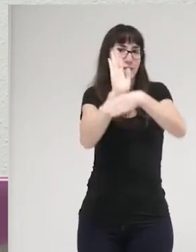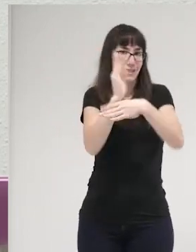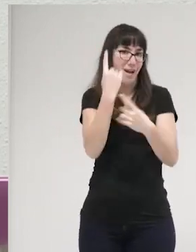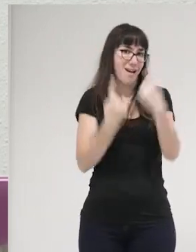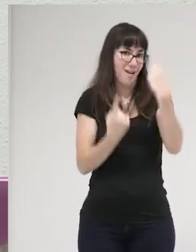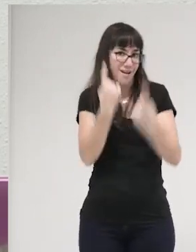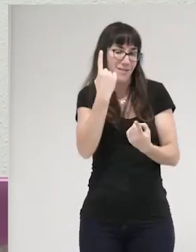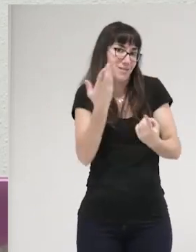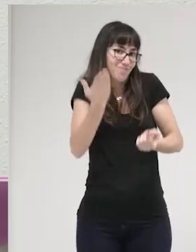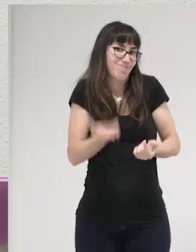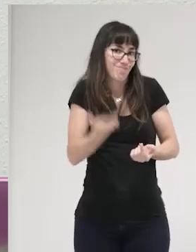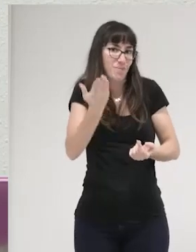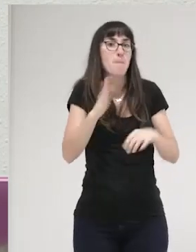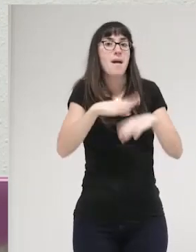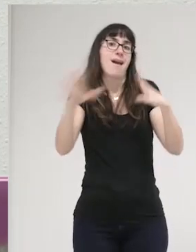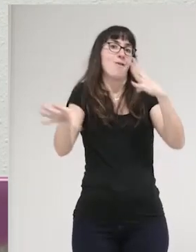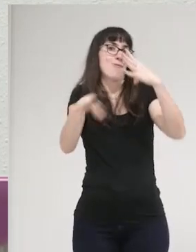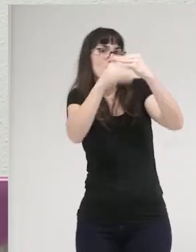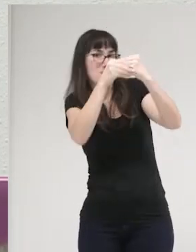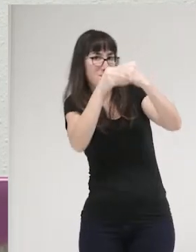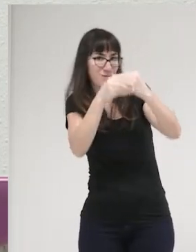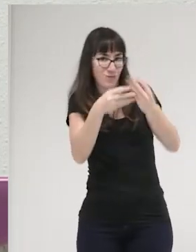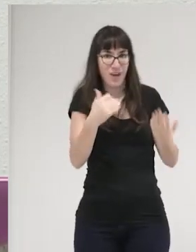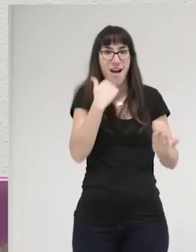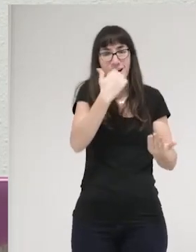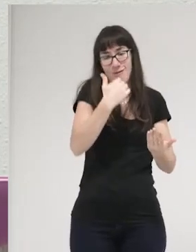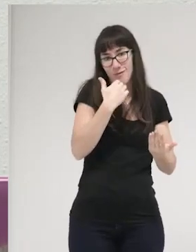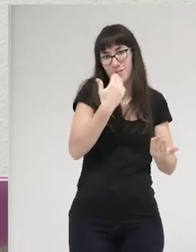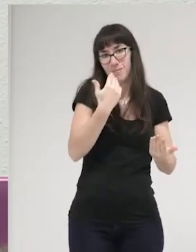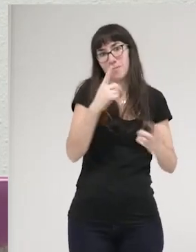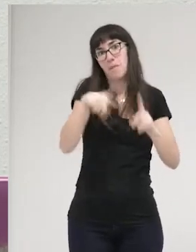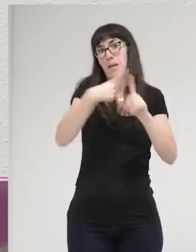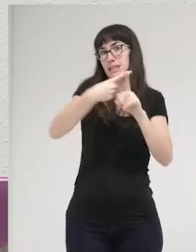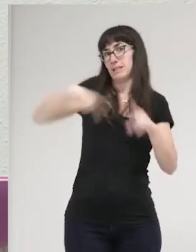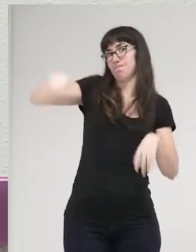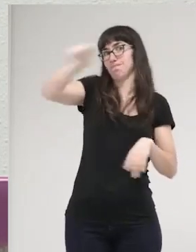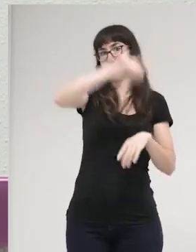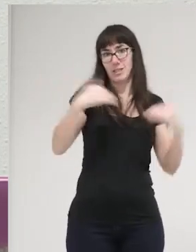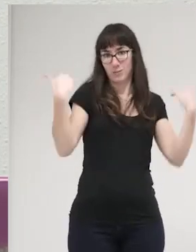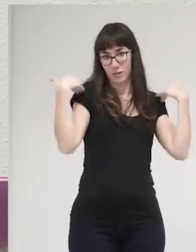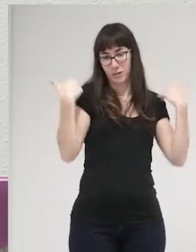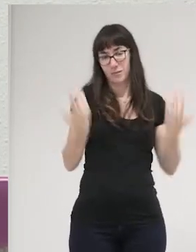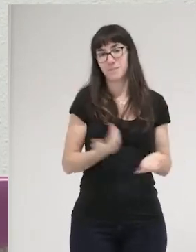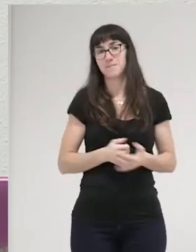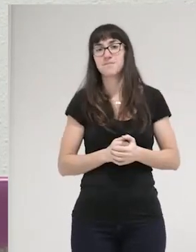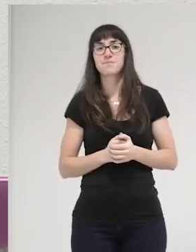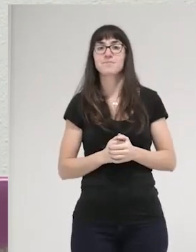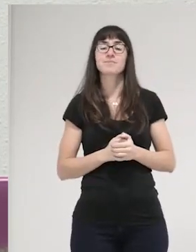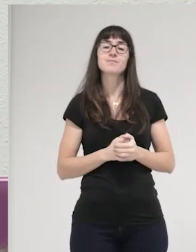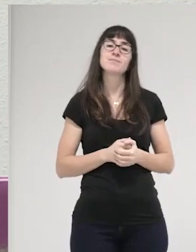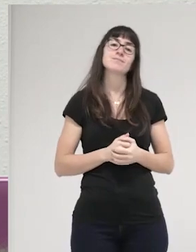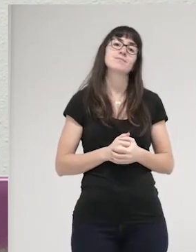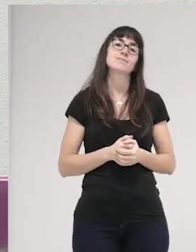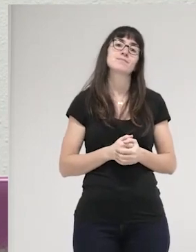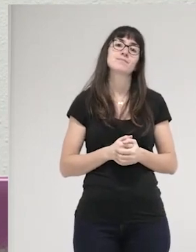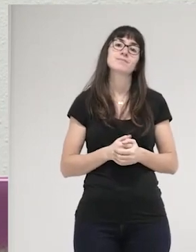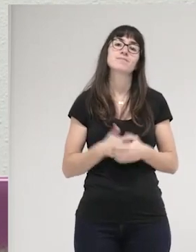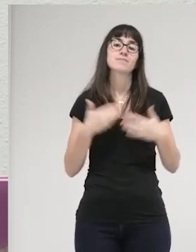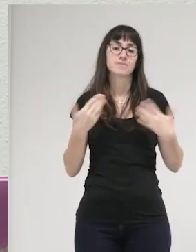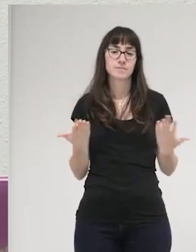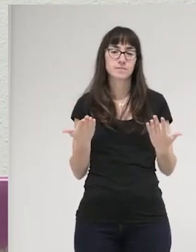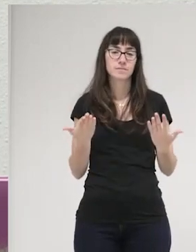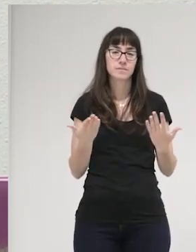que también complementa y bueno también hay una responsabilidad en todo ello en este marco